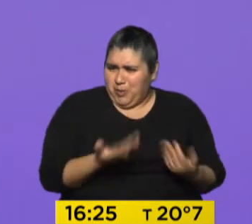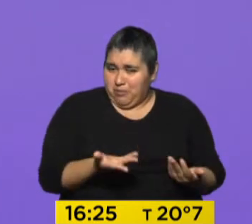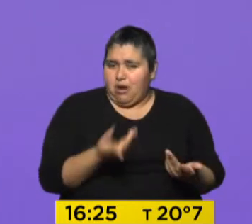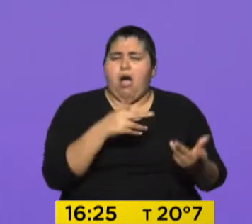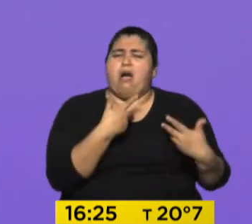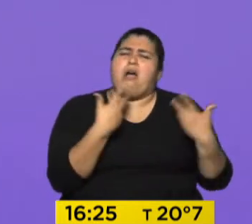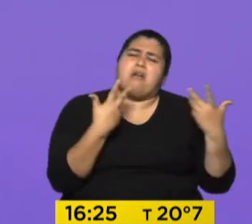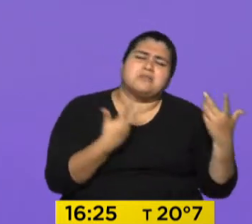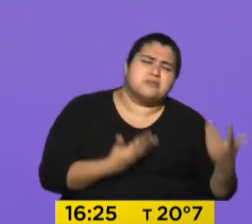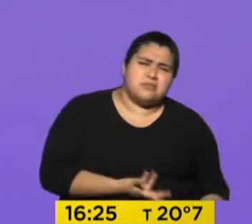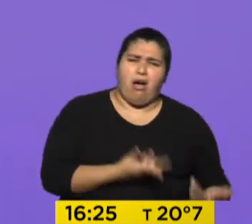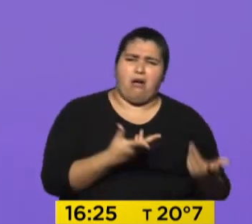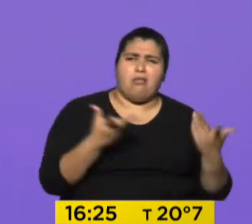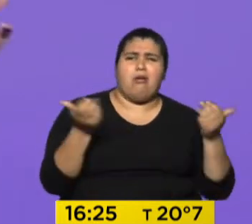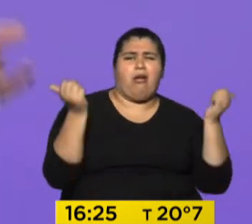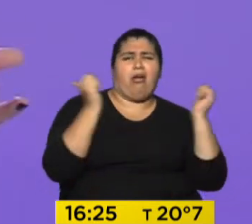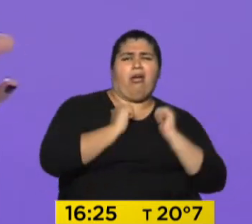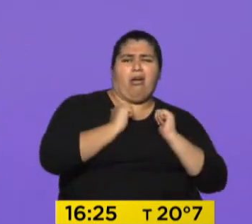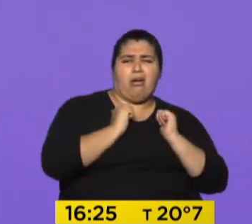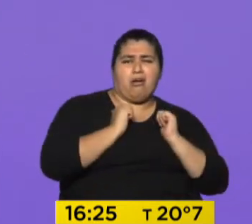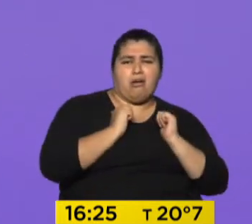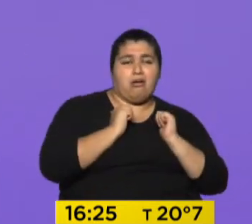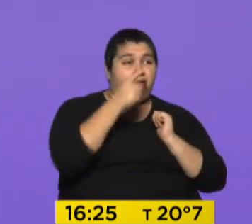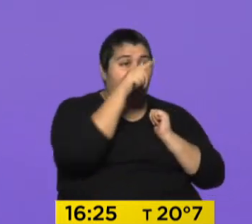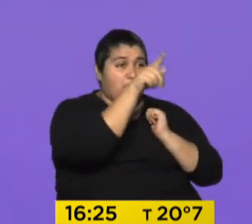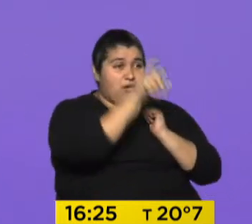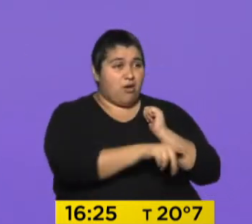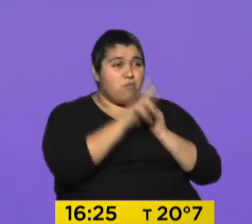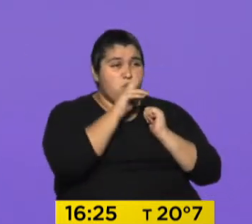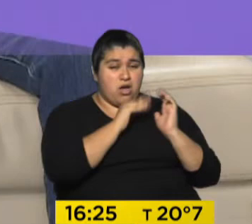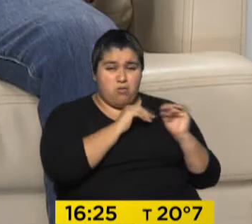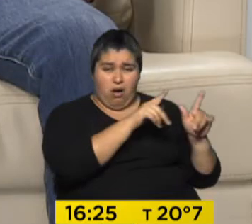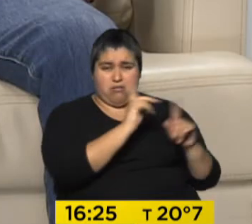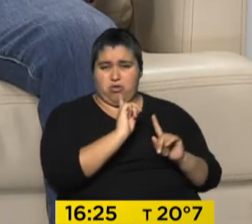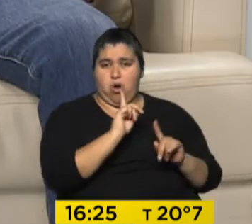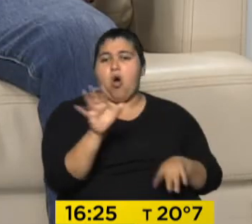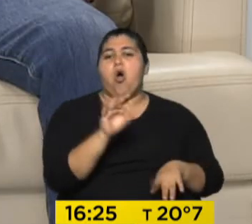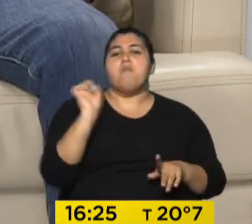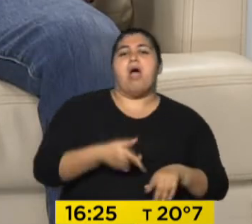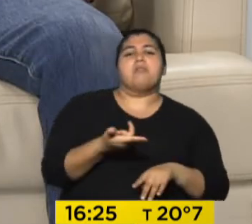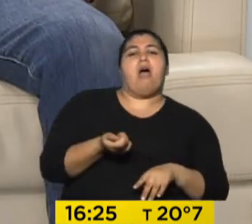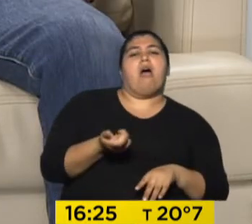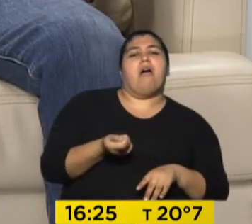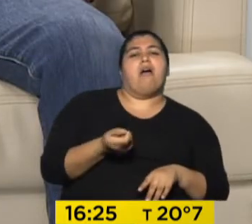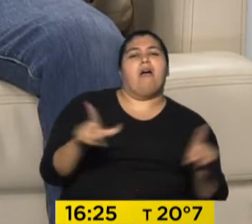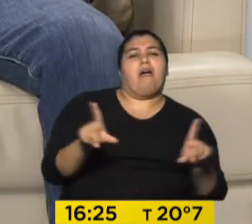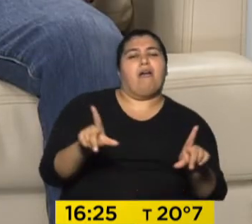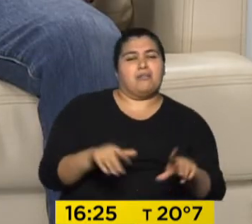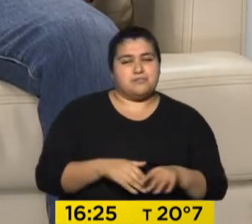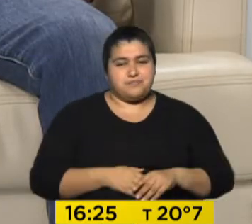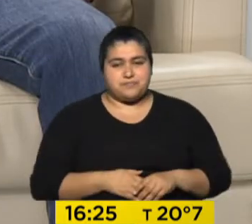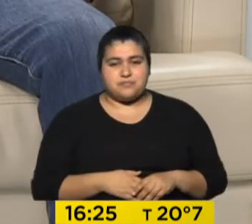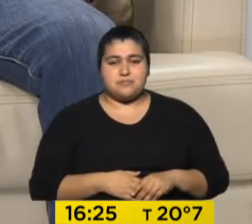llegue cansado de trabajar y se tire en el sillón, como si ella no lo estuviera. O que él maneje el control remoto. ¿Te control remoto?